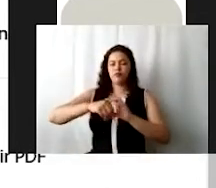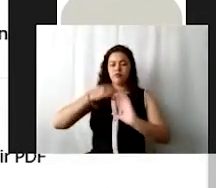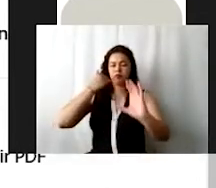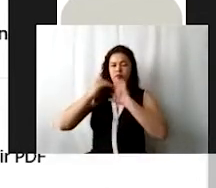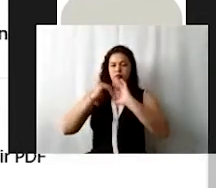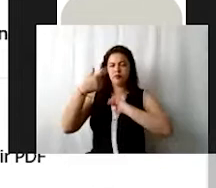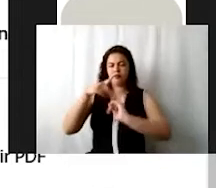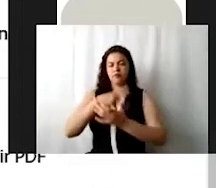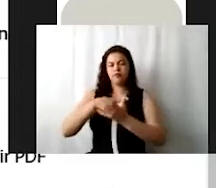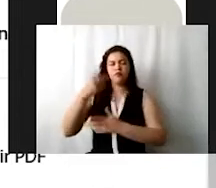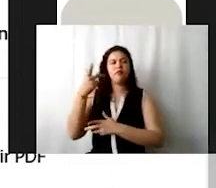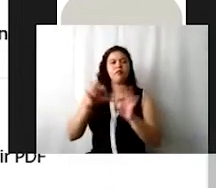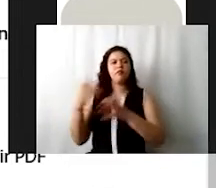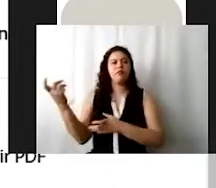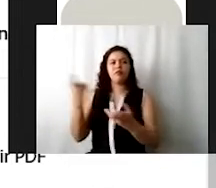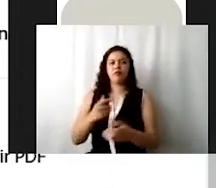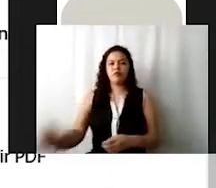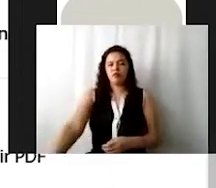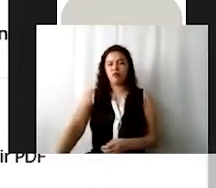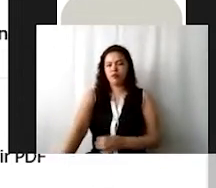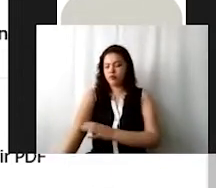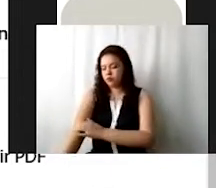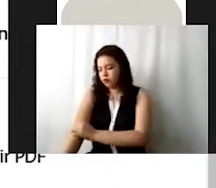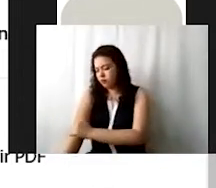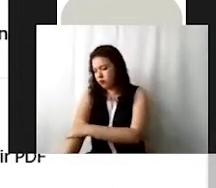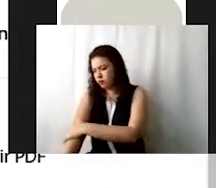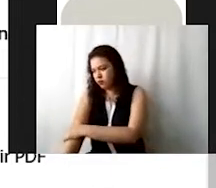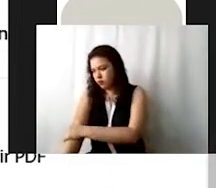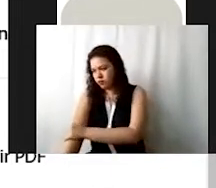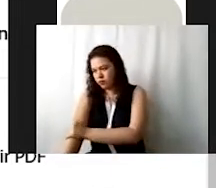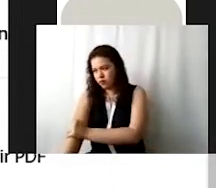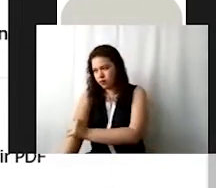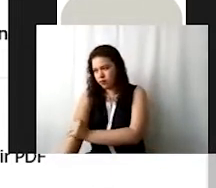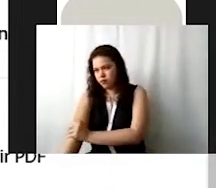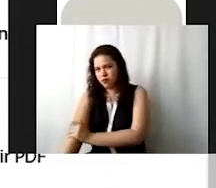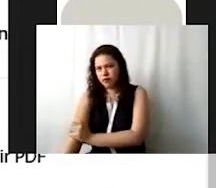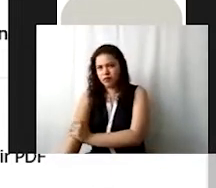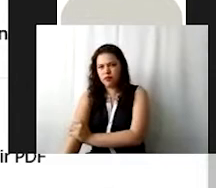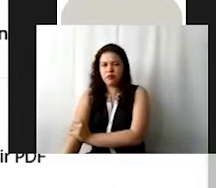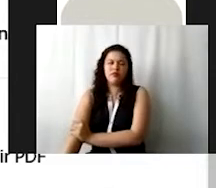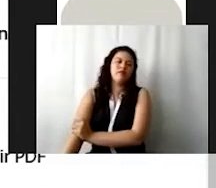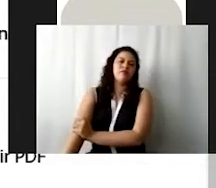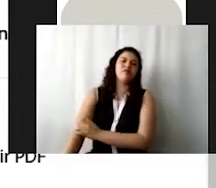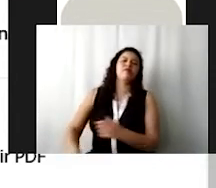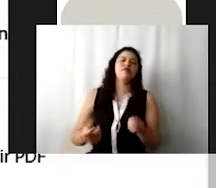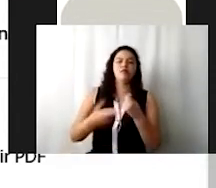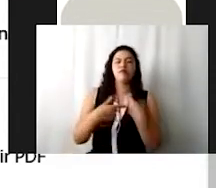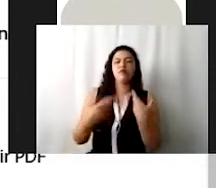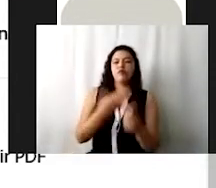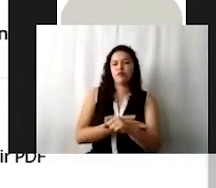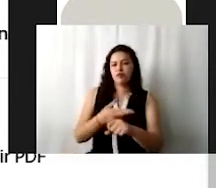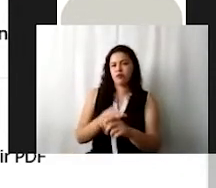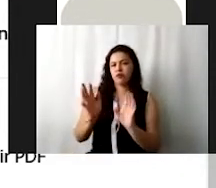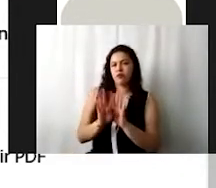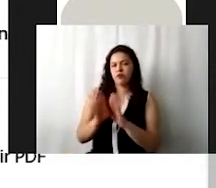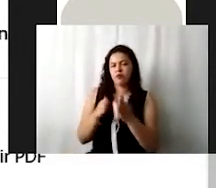programa de trabajo y presupuesto. Ajá. Si en algún momento se llegaran a atorar en el registro, aquí tienen paso a paso